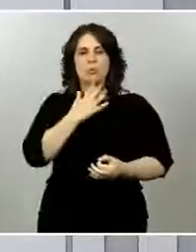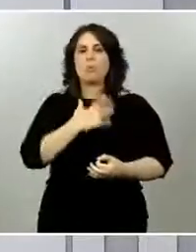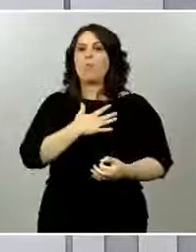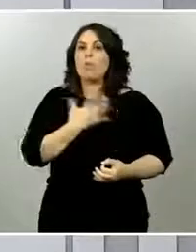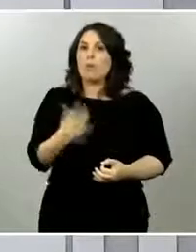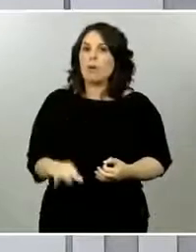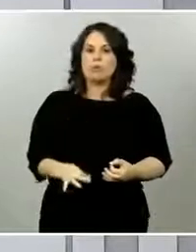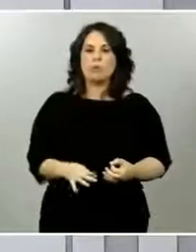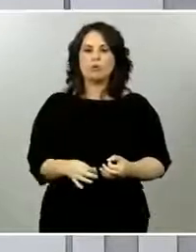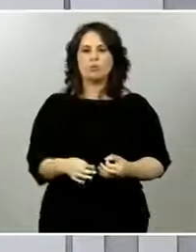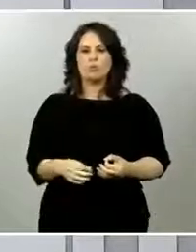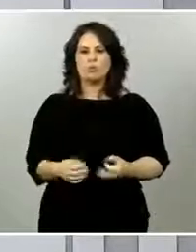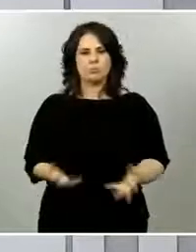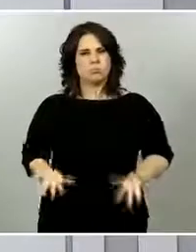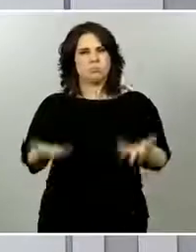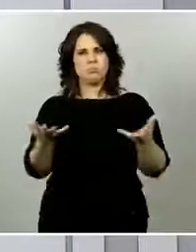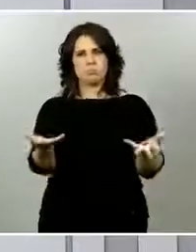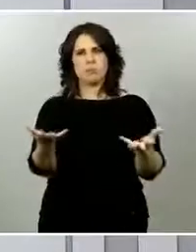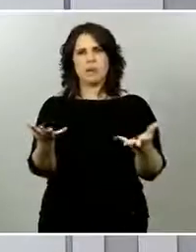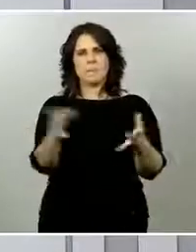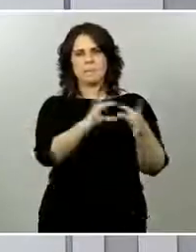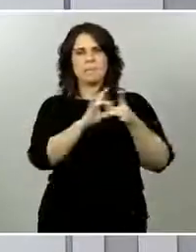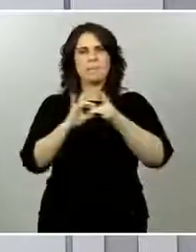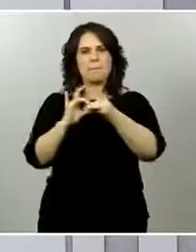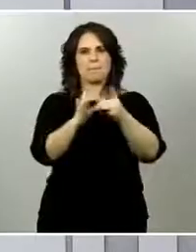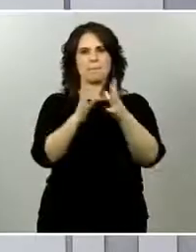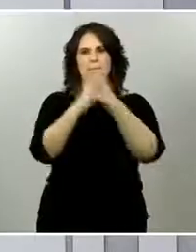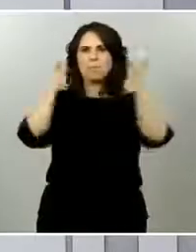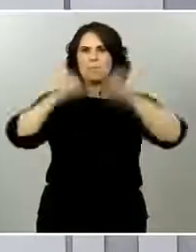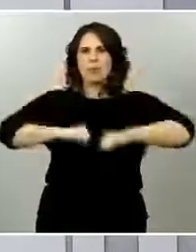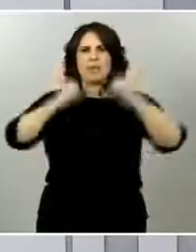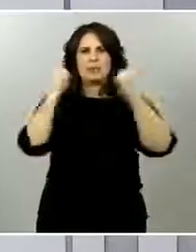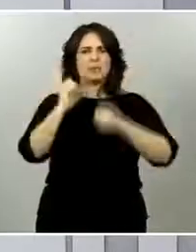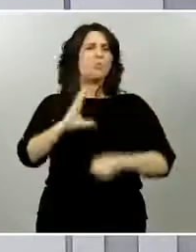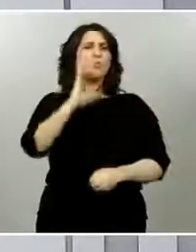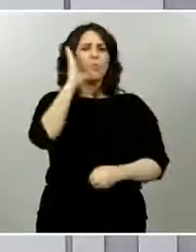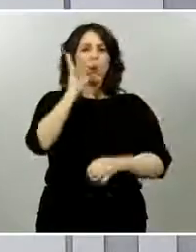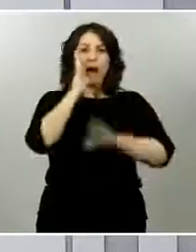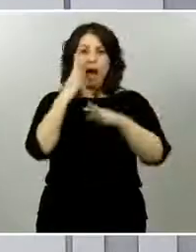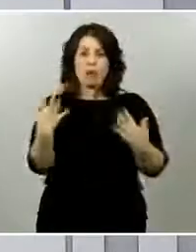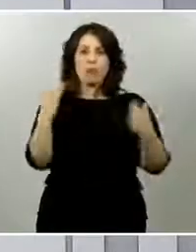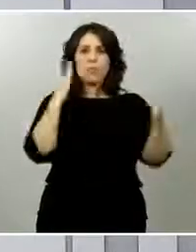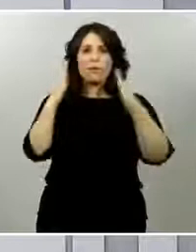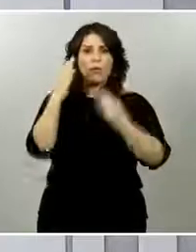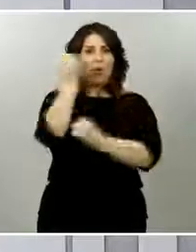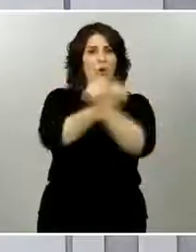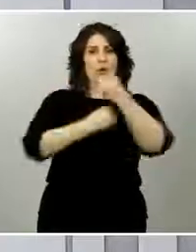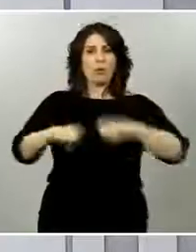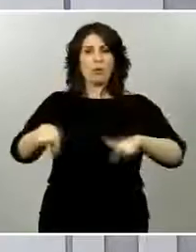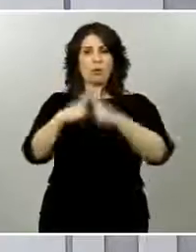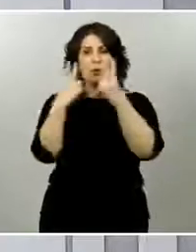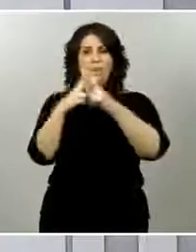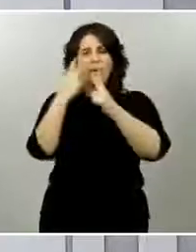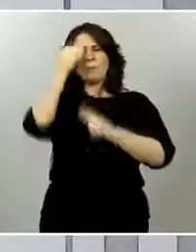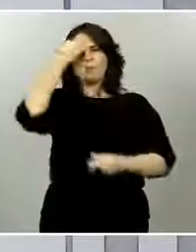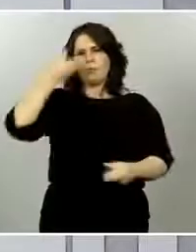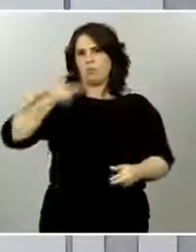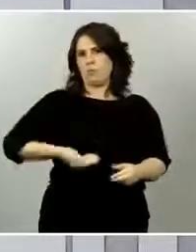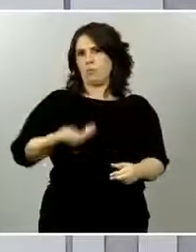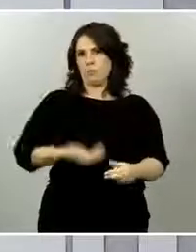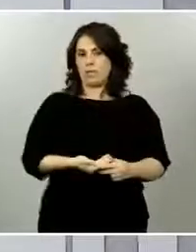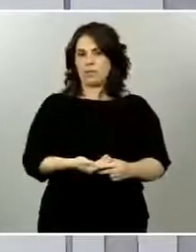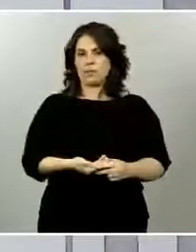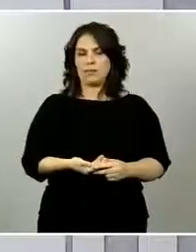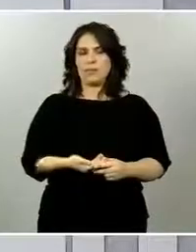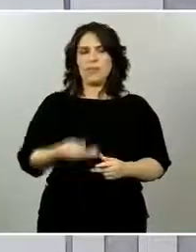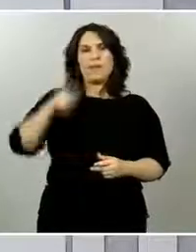fuerzas políticas, yo creo que siempre que tenemos ocasión mostramos nuestra disposición, tendemos la mano a una gran alianza, a